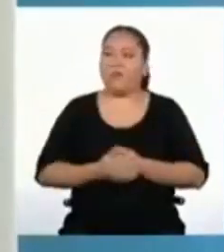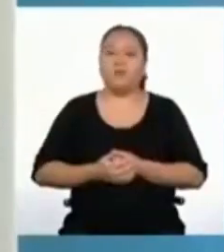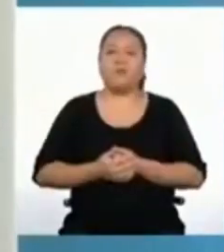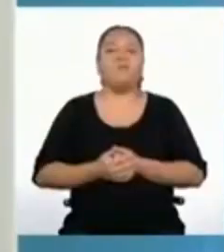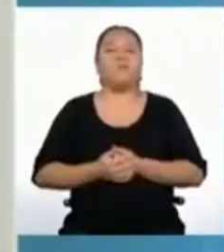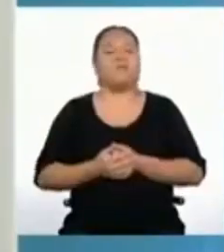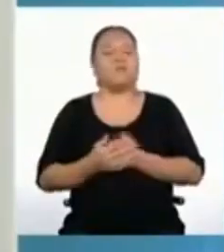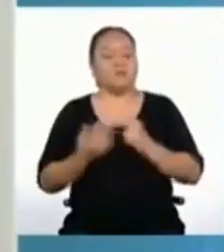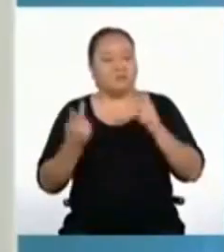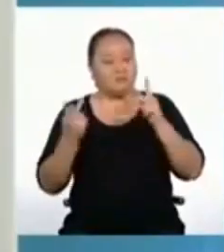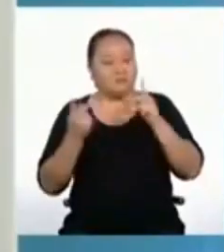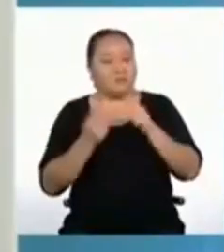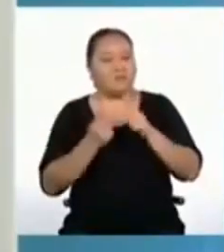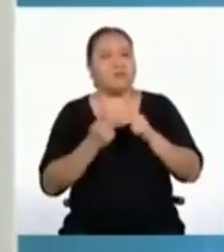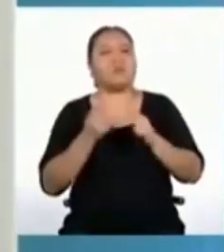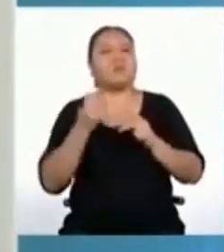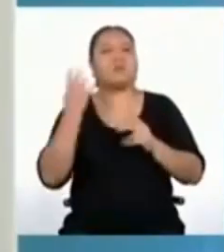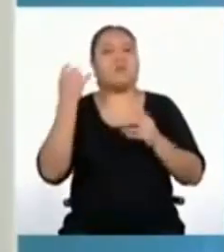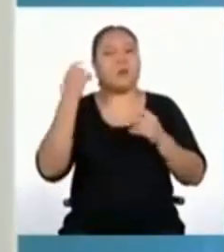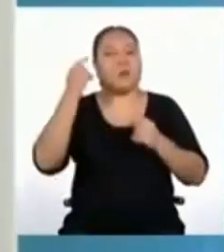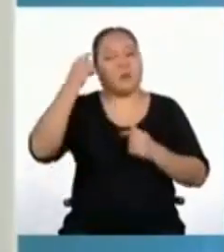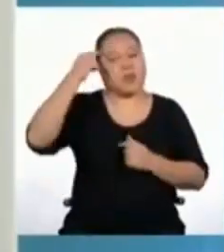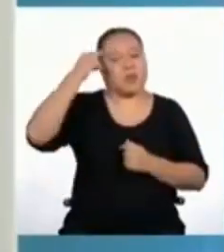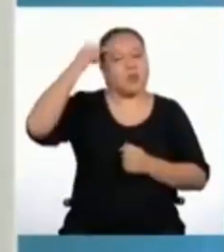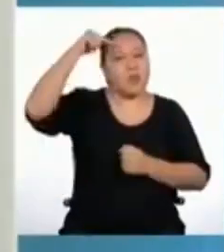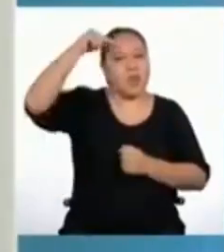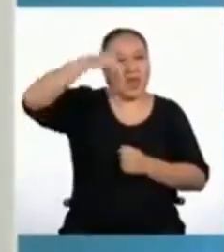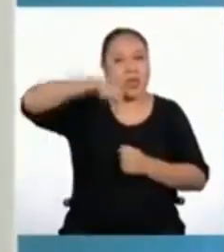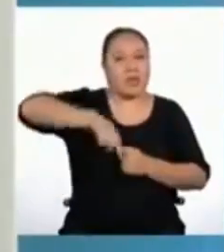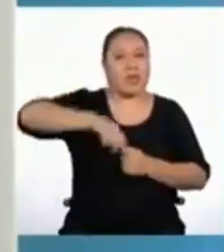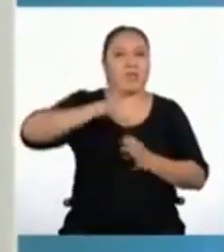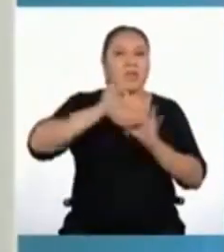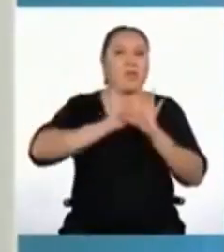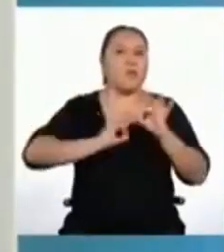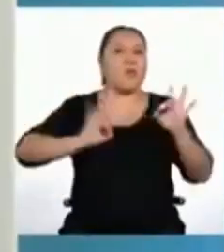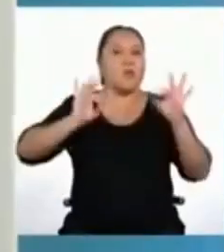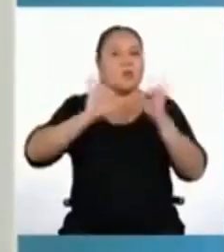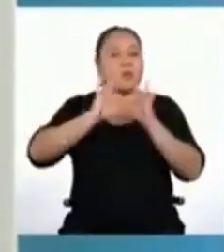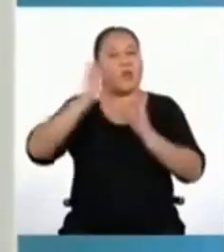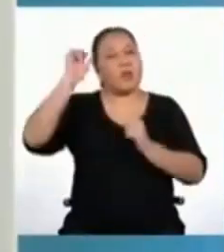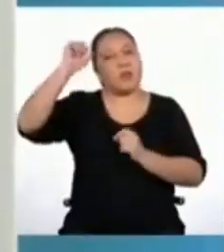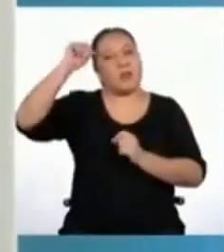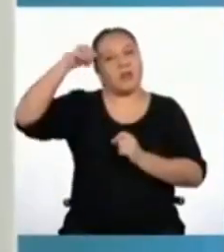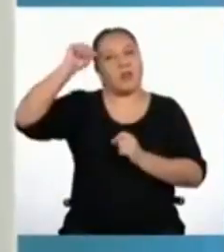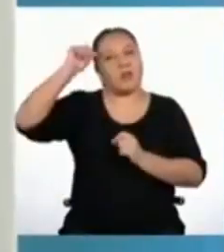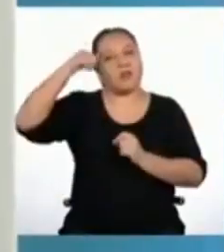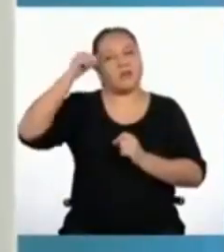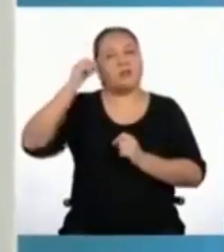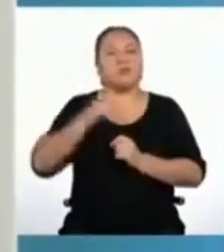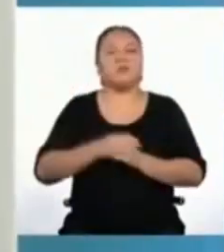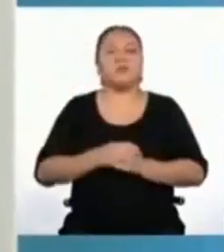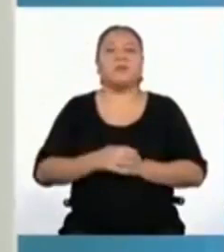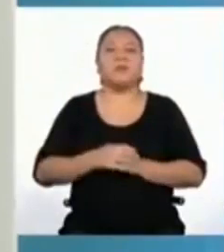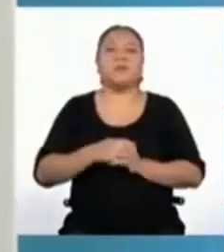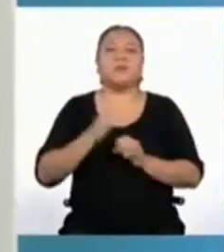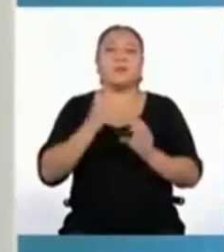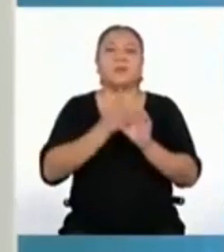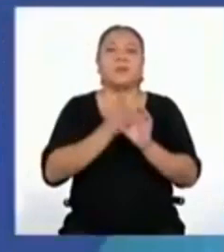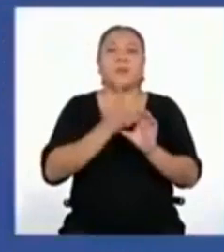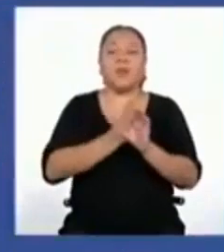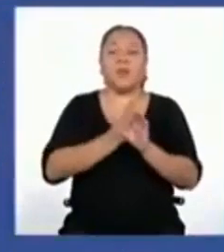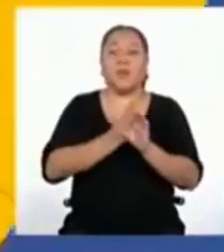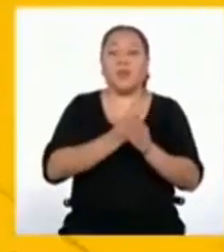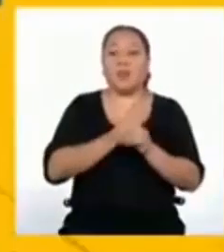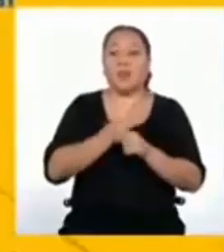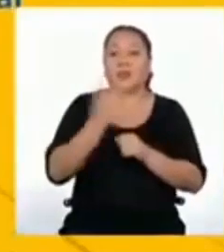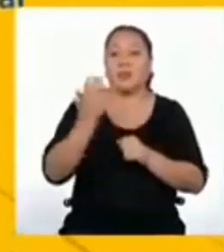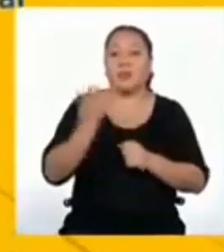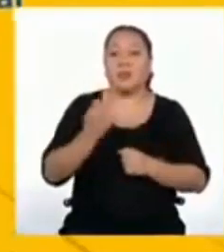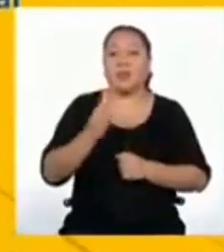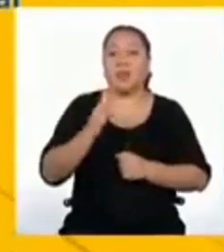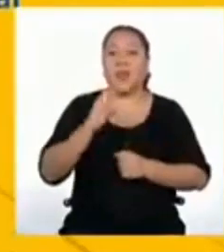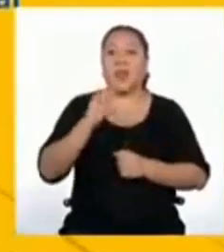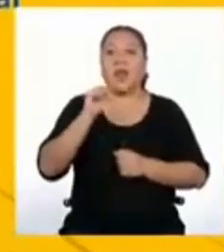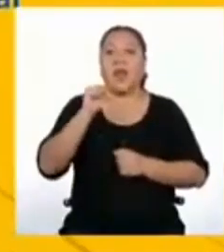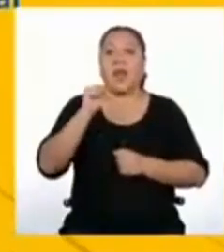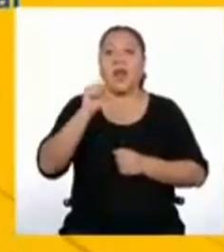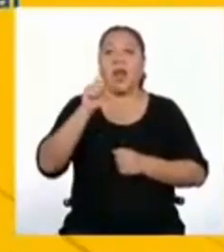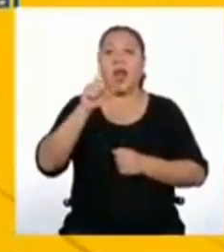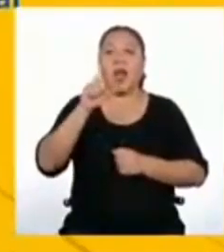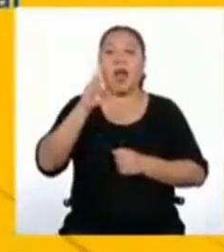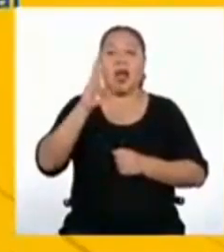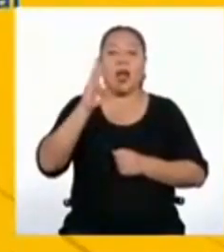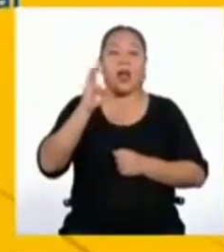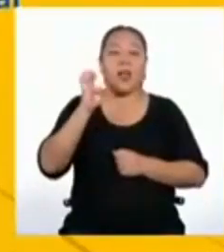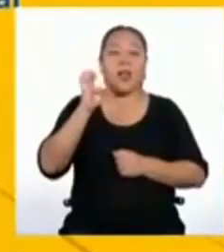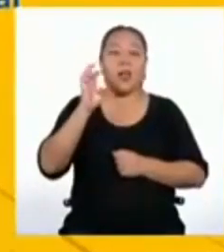Creo que aquí nos sirve recordar al psicoterapeuta Albert Ellis. Él